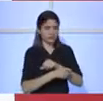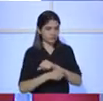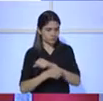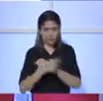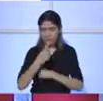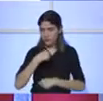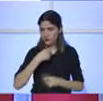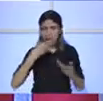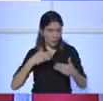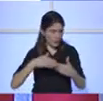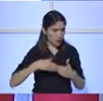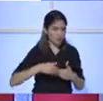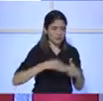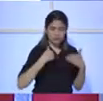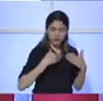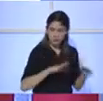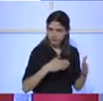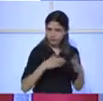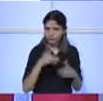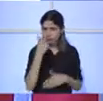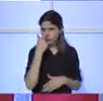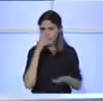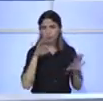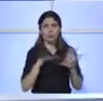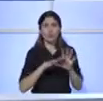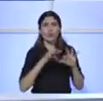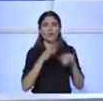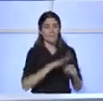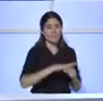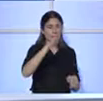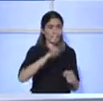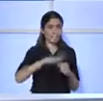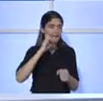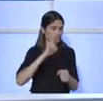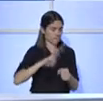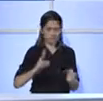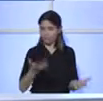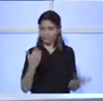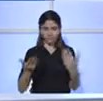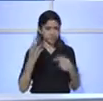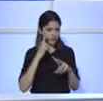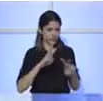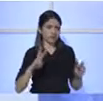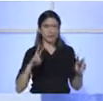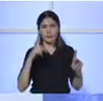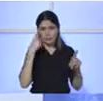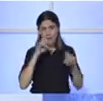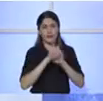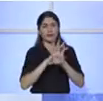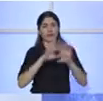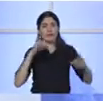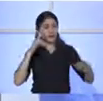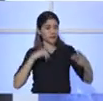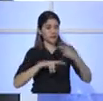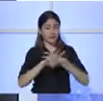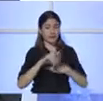Todavía no tenemos, pero esperamos contar con peritos especializados en el área. De hecho, la Procuraduría